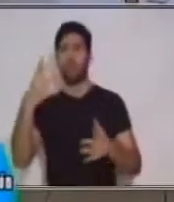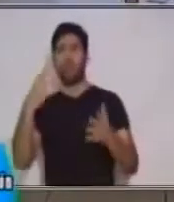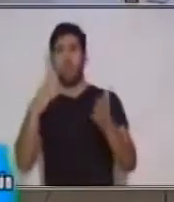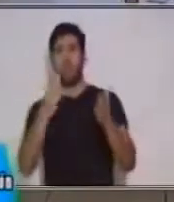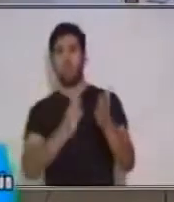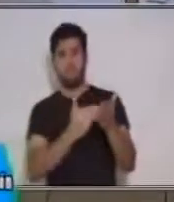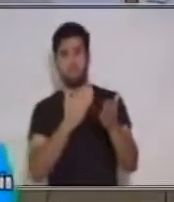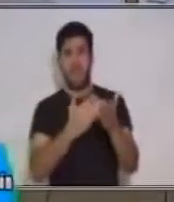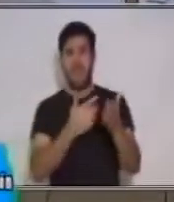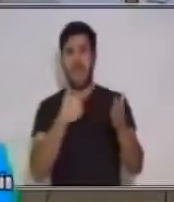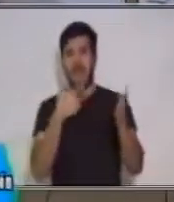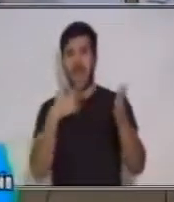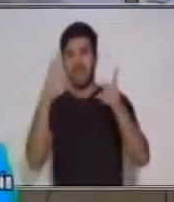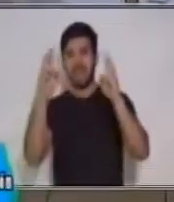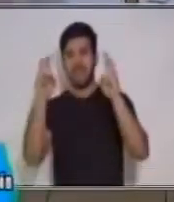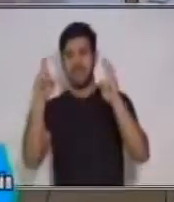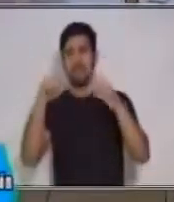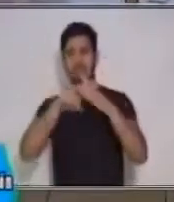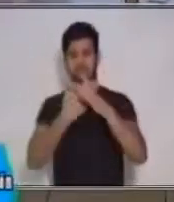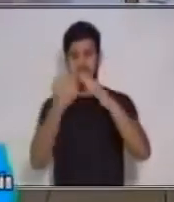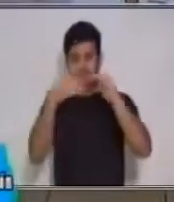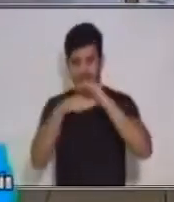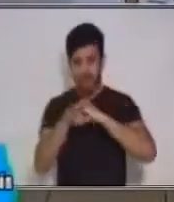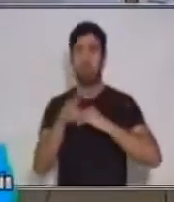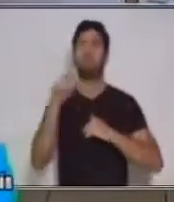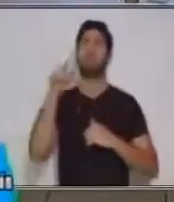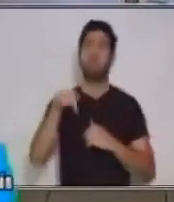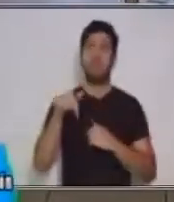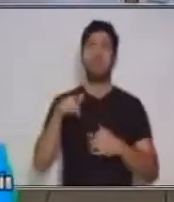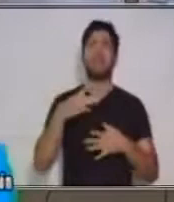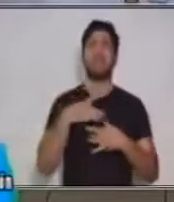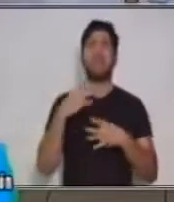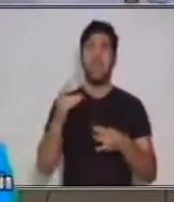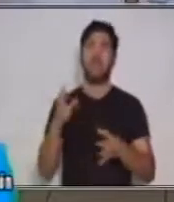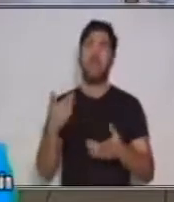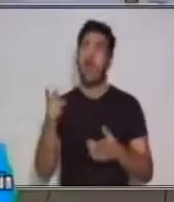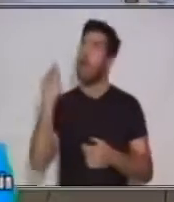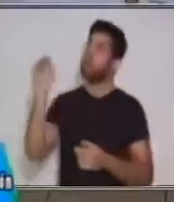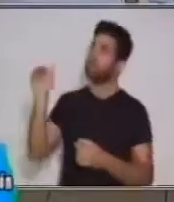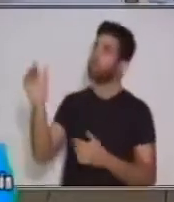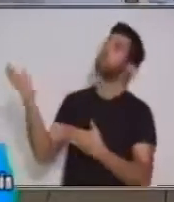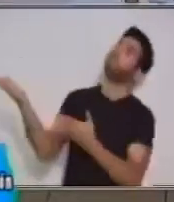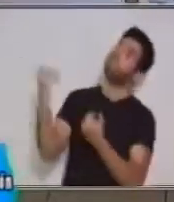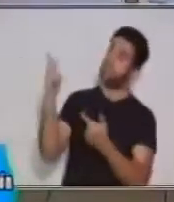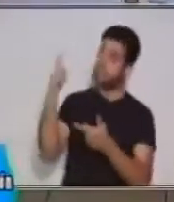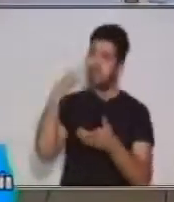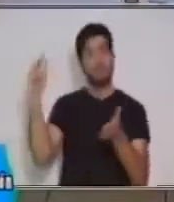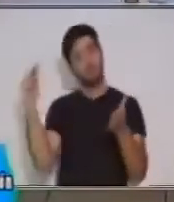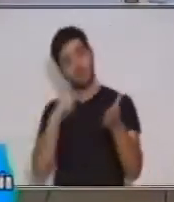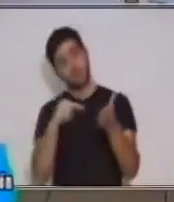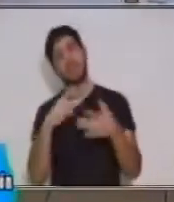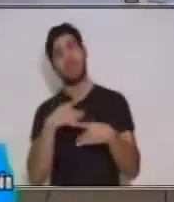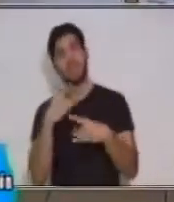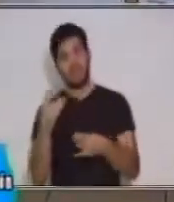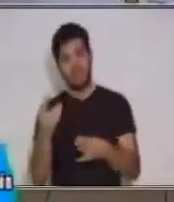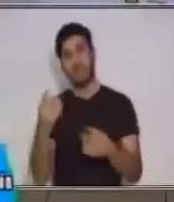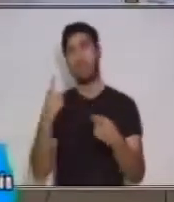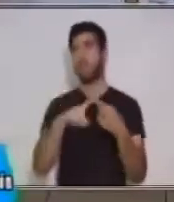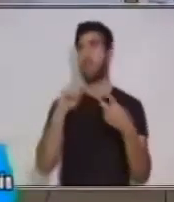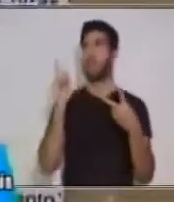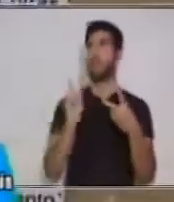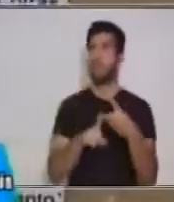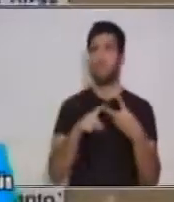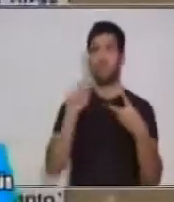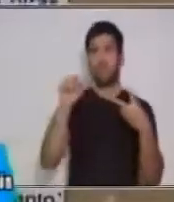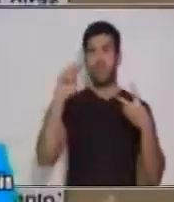introducciones, ¿verdad? Pero lo que interesa es poder atraer al lector. Luego, acá, tenemos en el